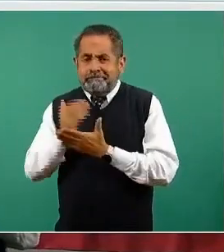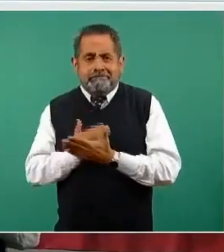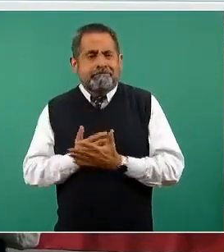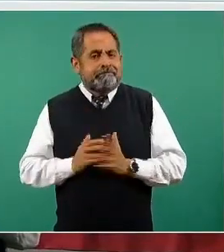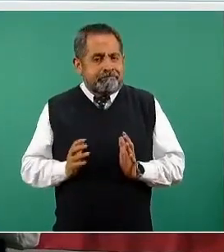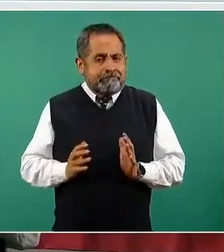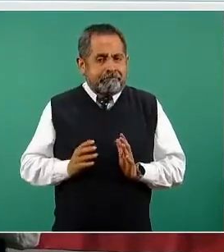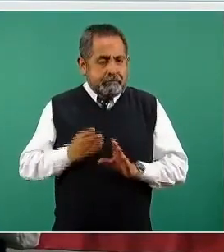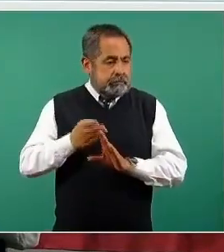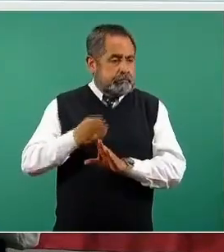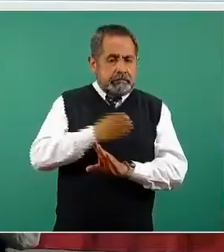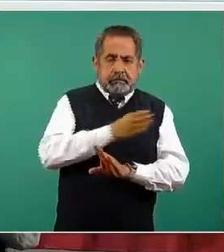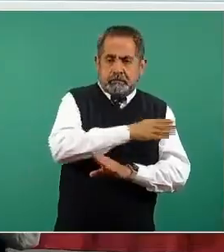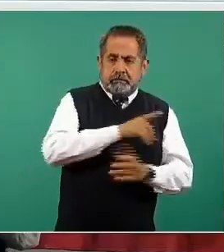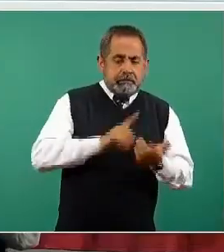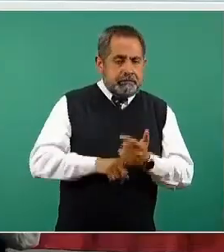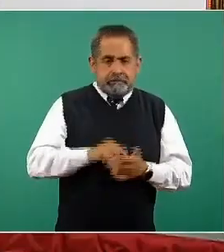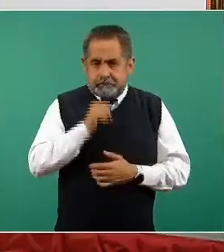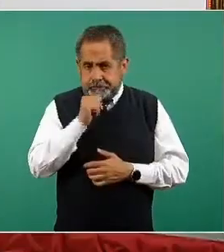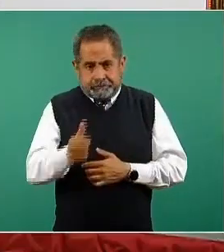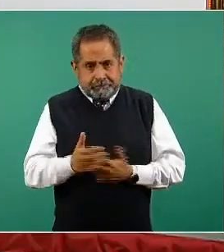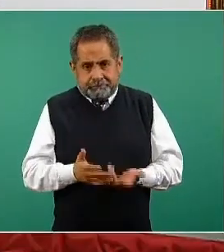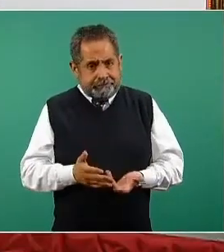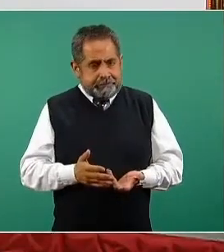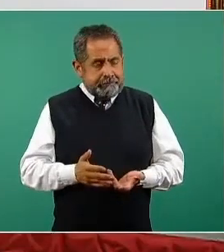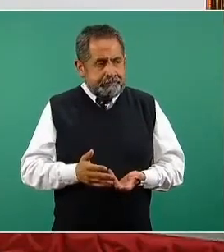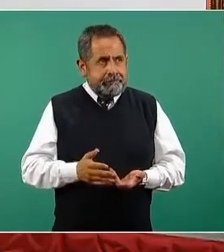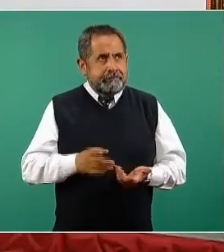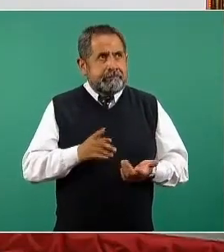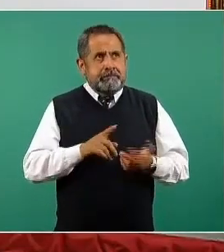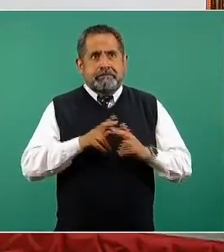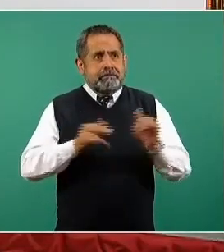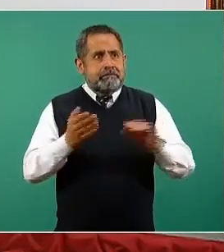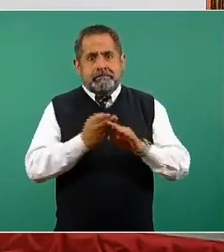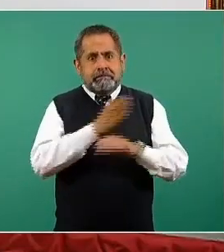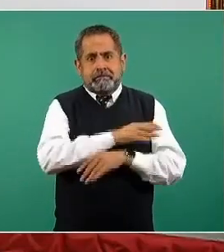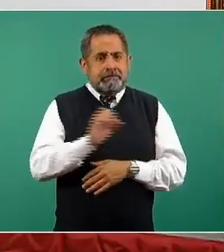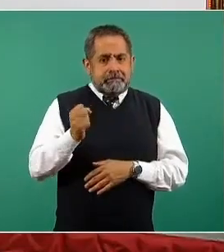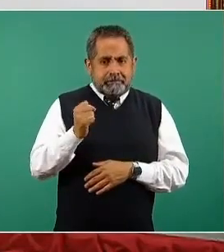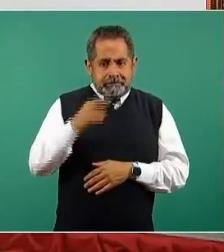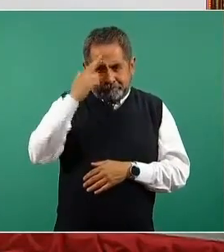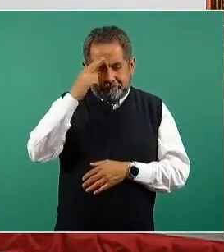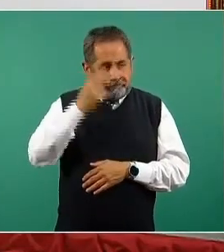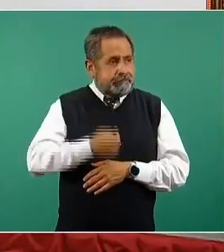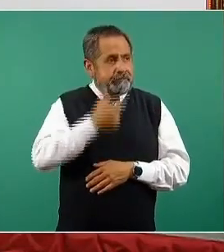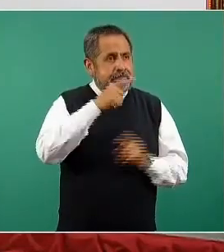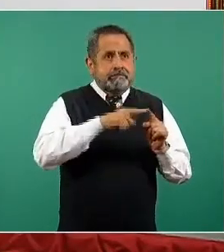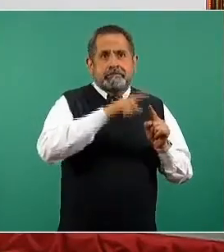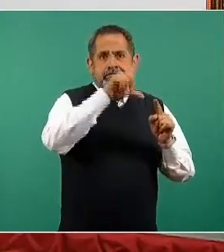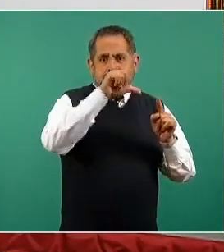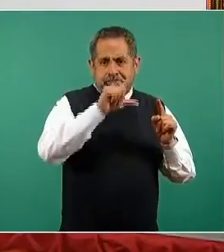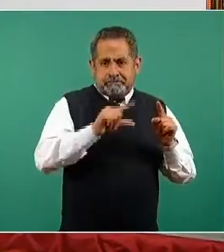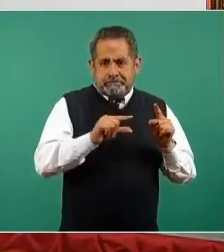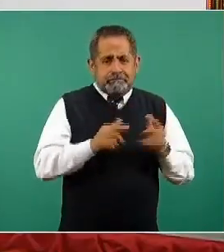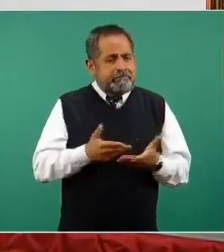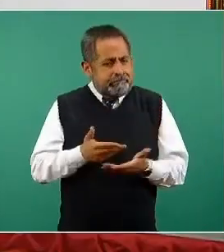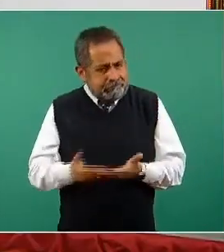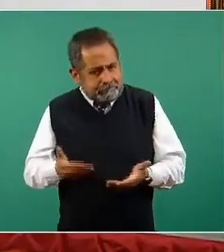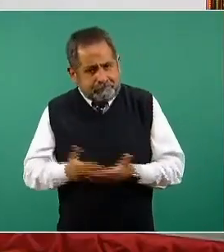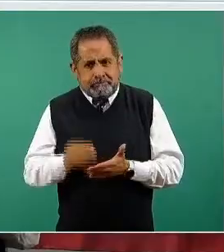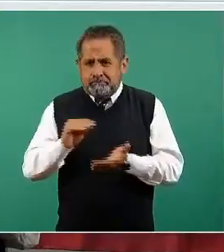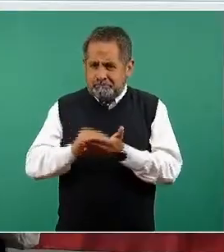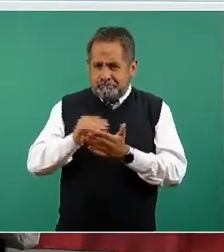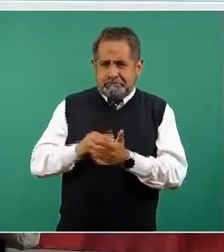pues no los habíamos tenido ni siquiera en el mes de septiembre del año pasado, después de la primera ola. Entonces, que esto se pueda